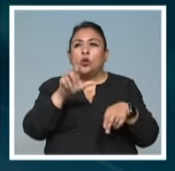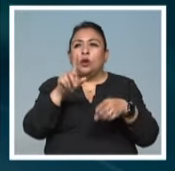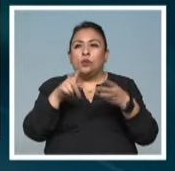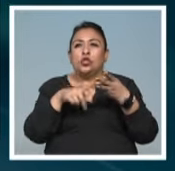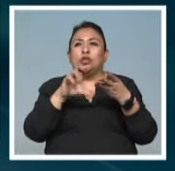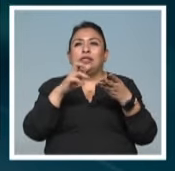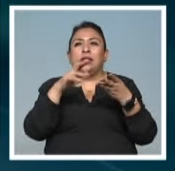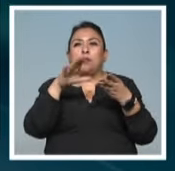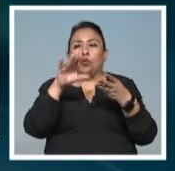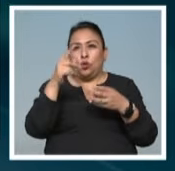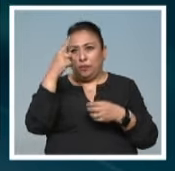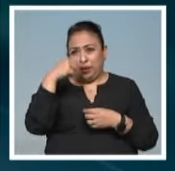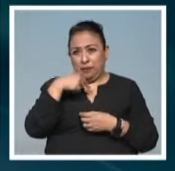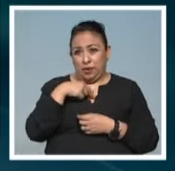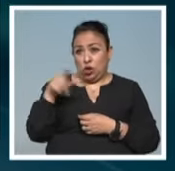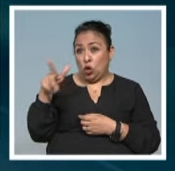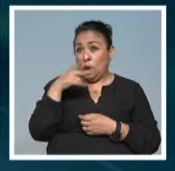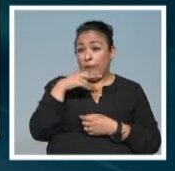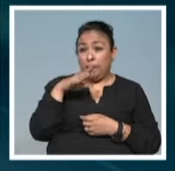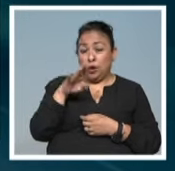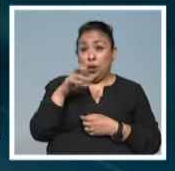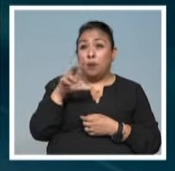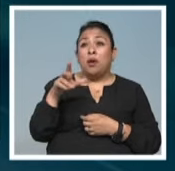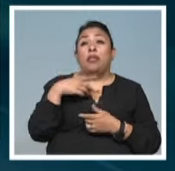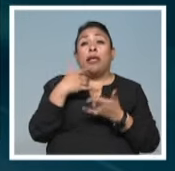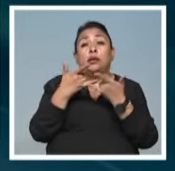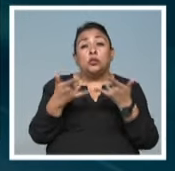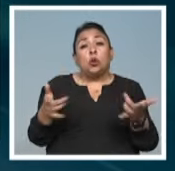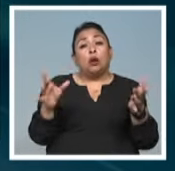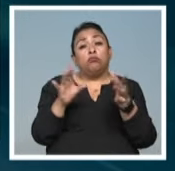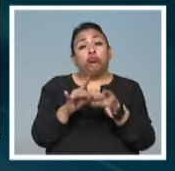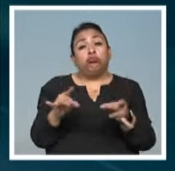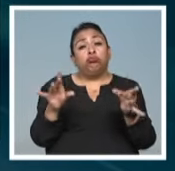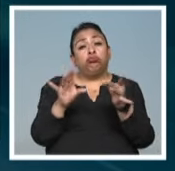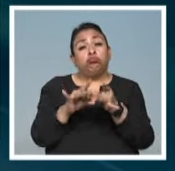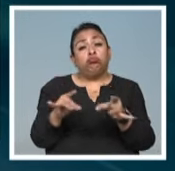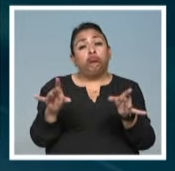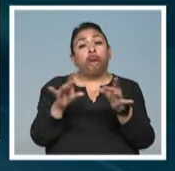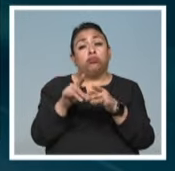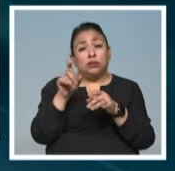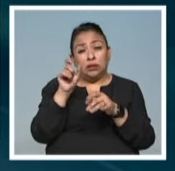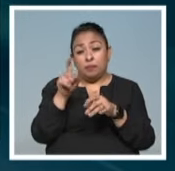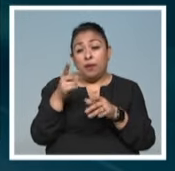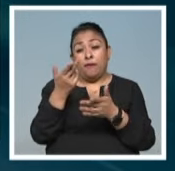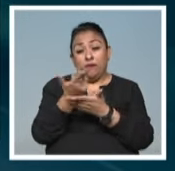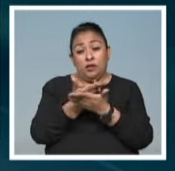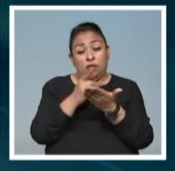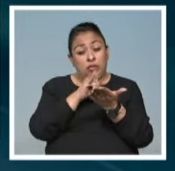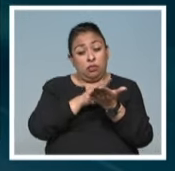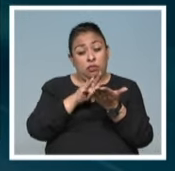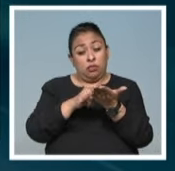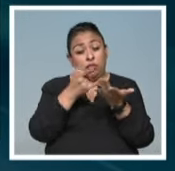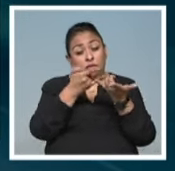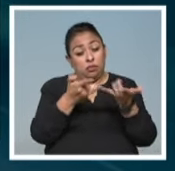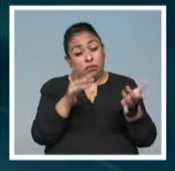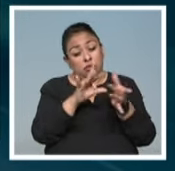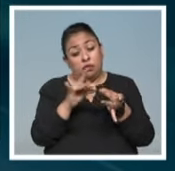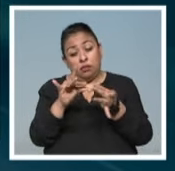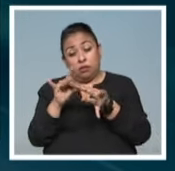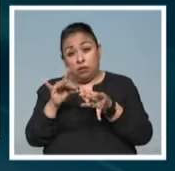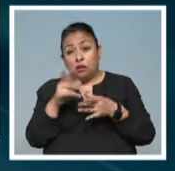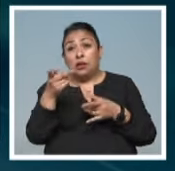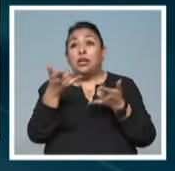Para mí Manuel Ahumada era un contador de historias, era un cronista también gráfico, y eran